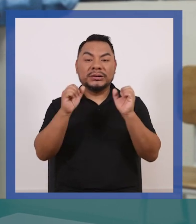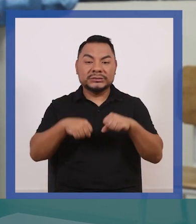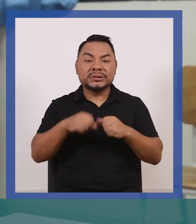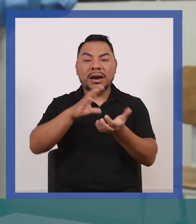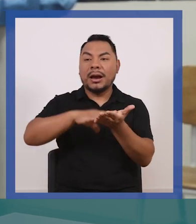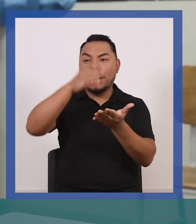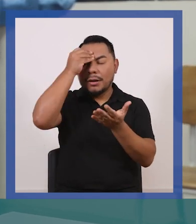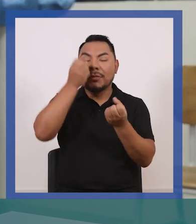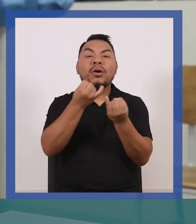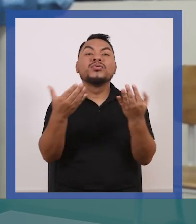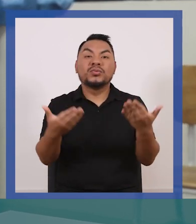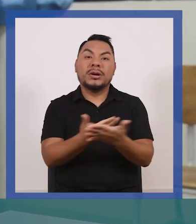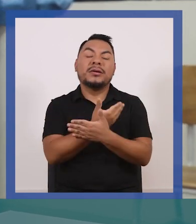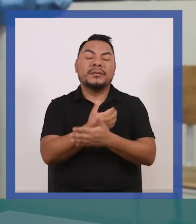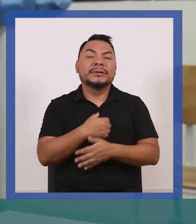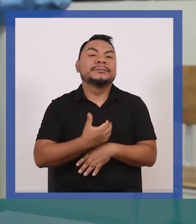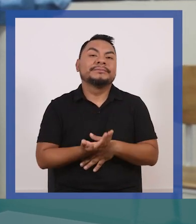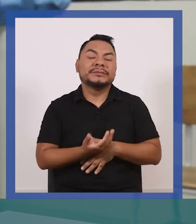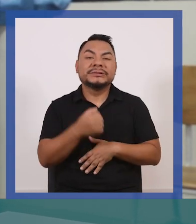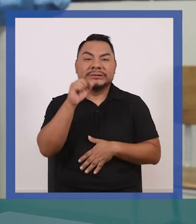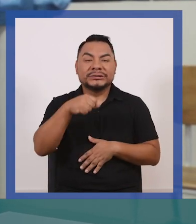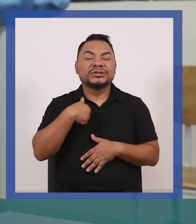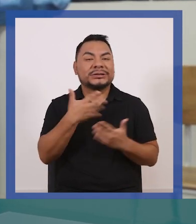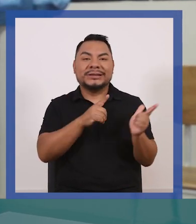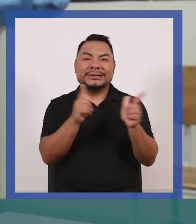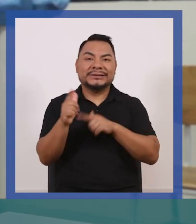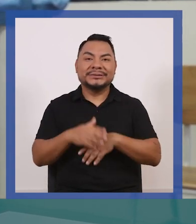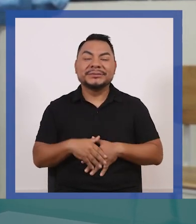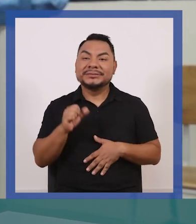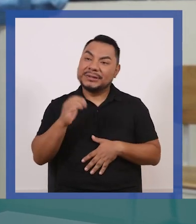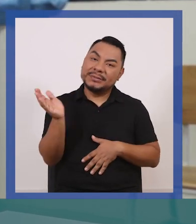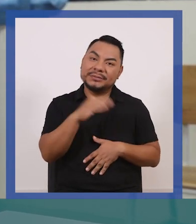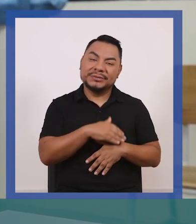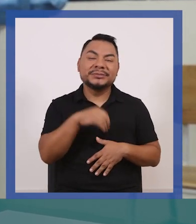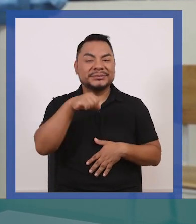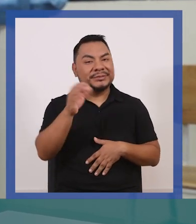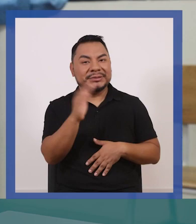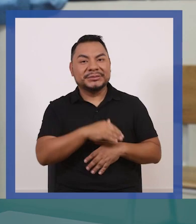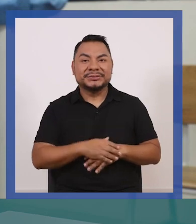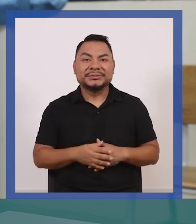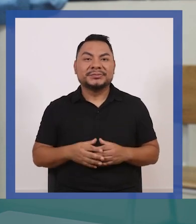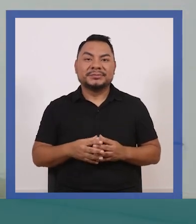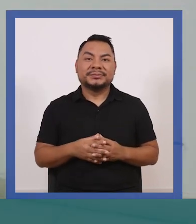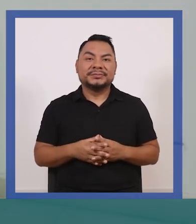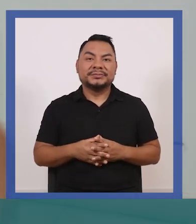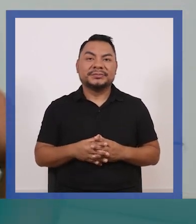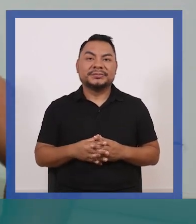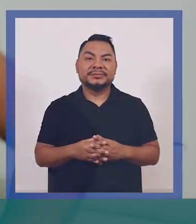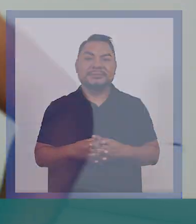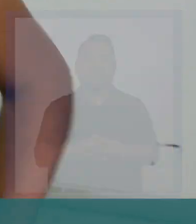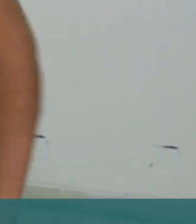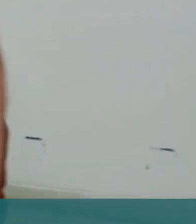el día de hoy, vamos a aprender algo nuevo y yo estoy lista. Vamos, entonces. Vamos. Vamos.